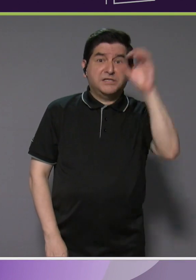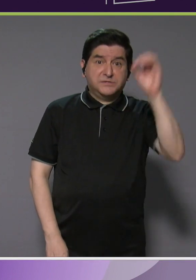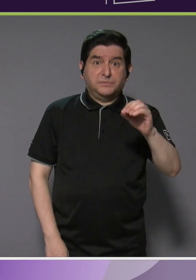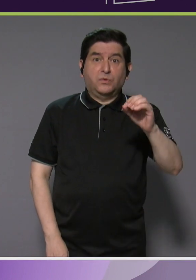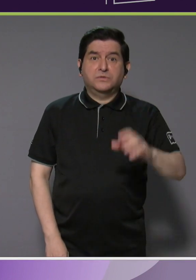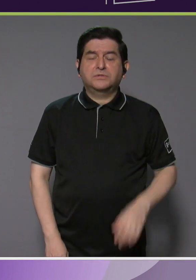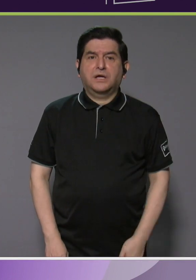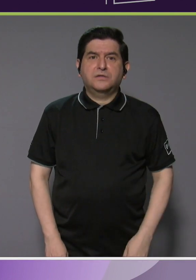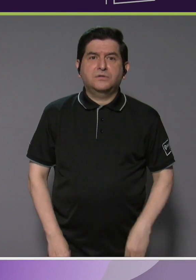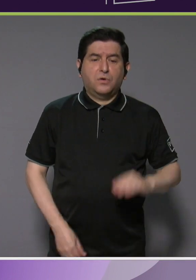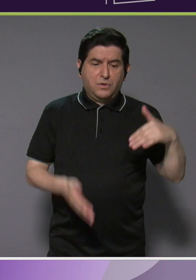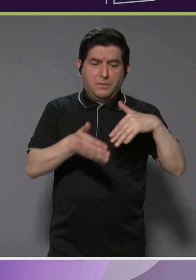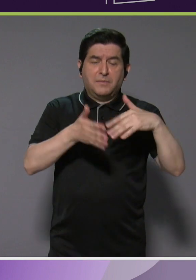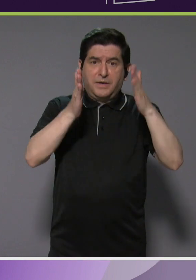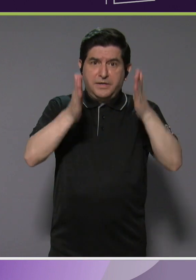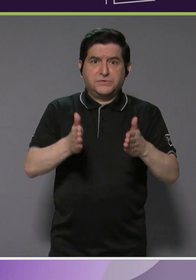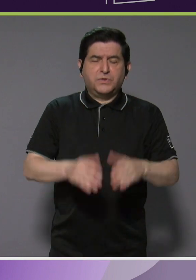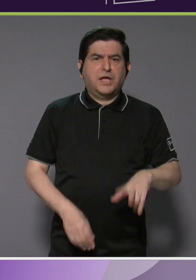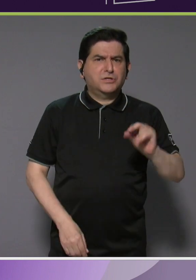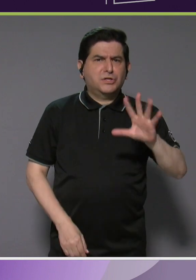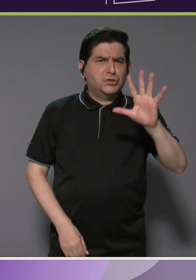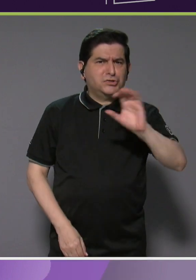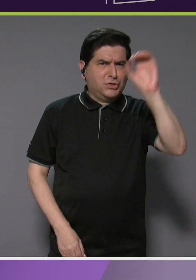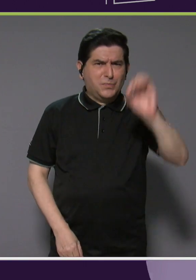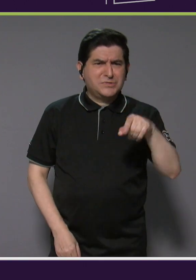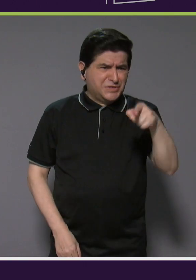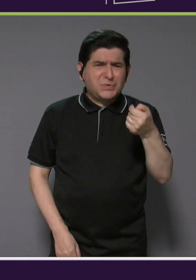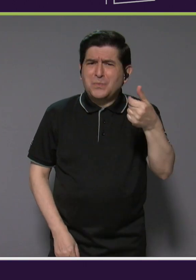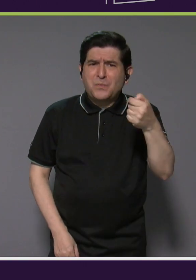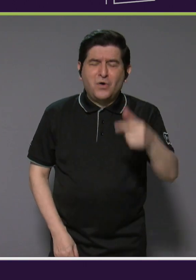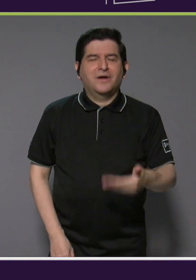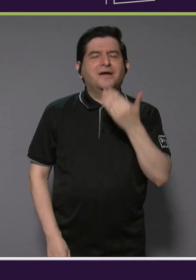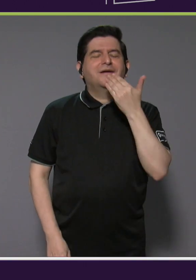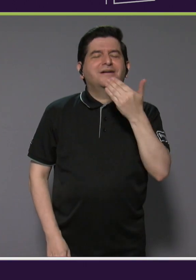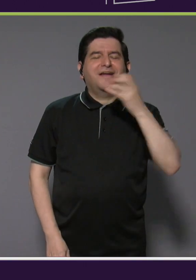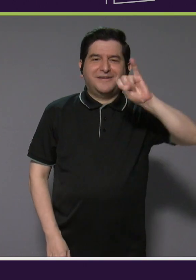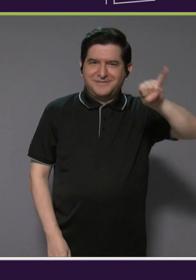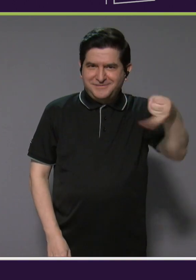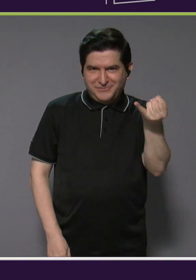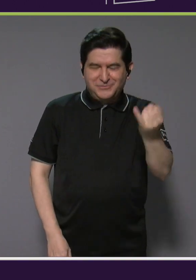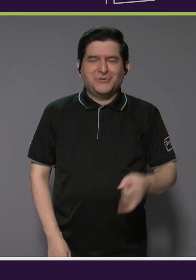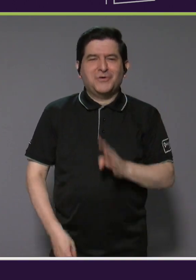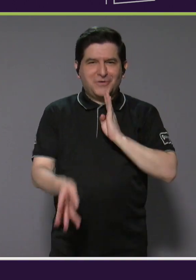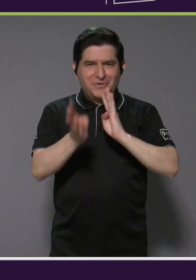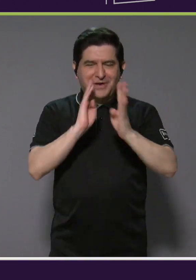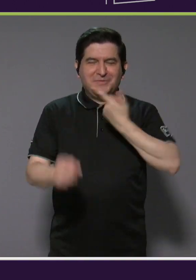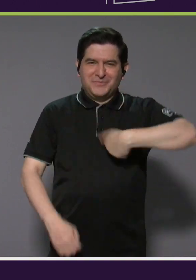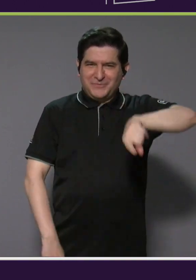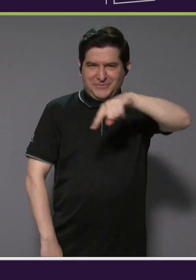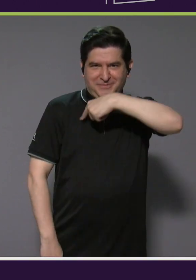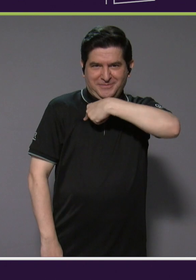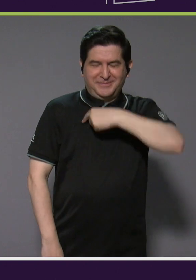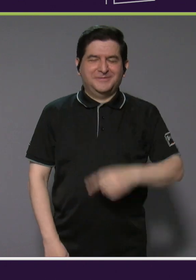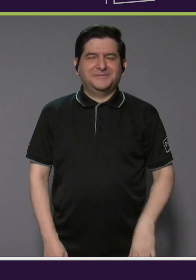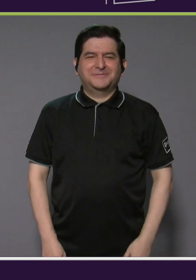para los muchachos, no un 5%, es muy poco. Gracias, Johnny, por conversar con nosotros